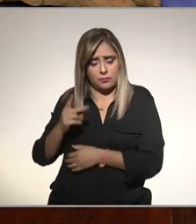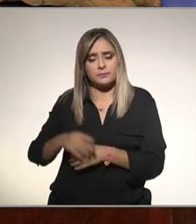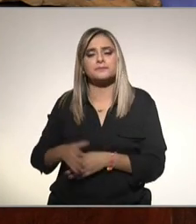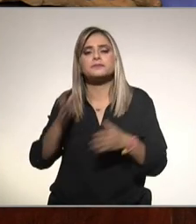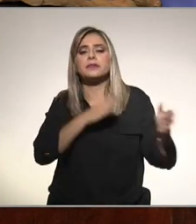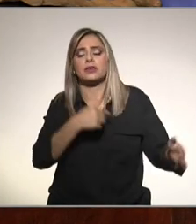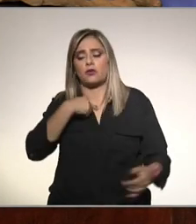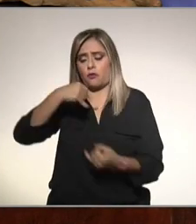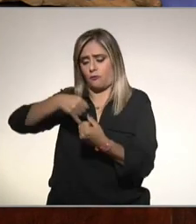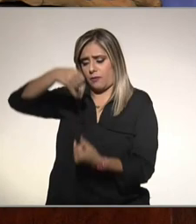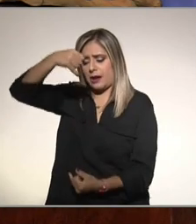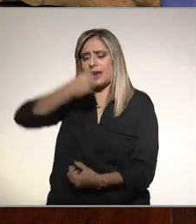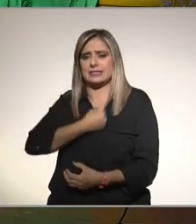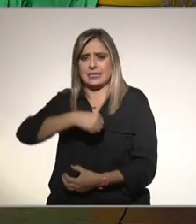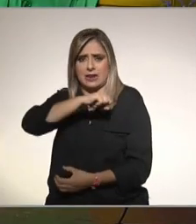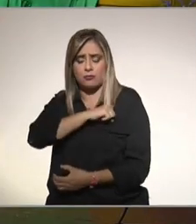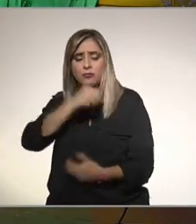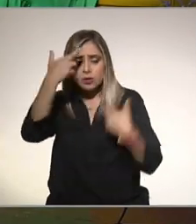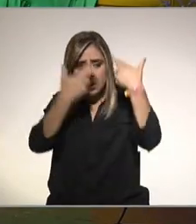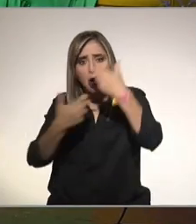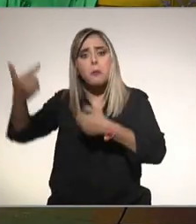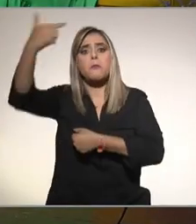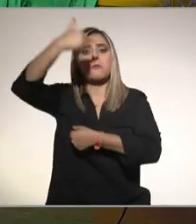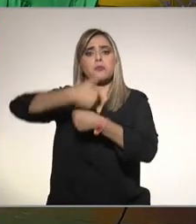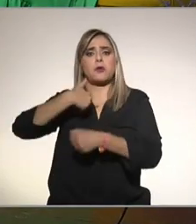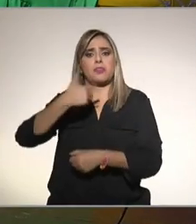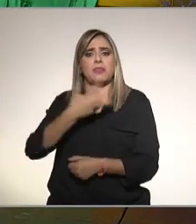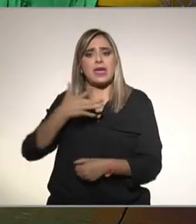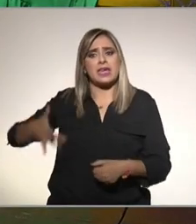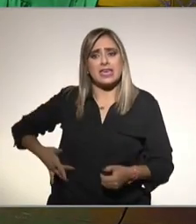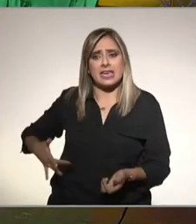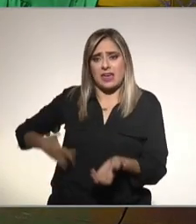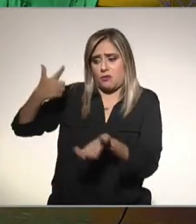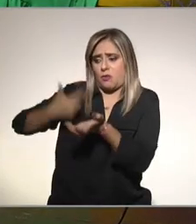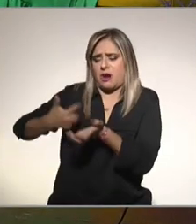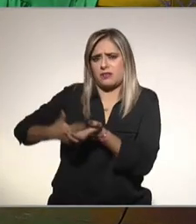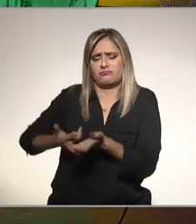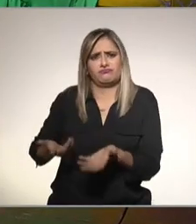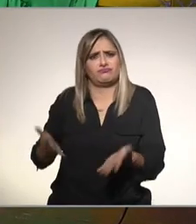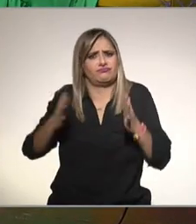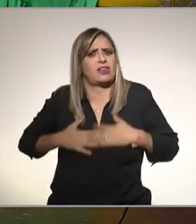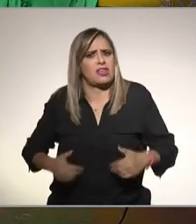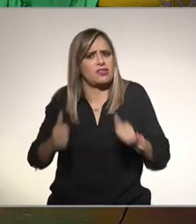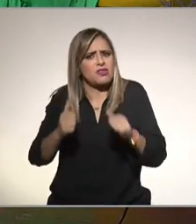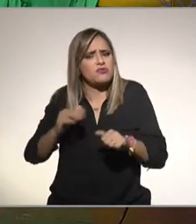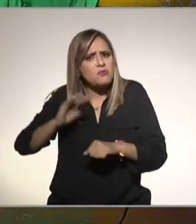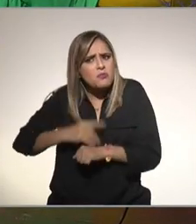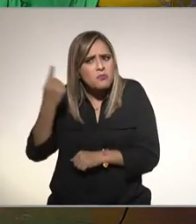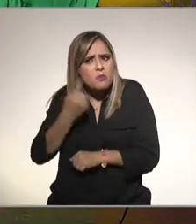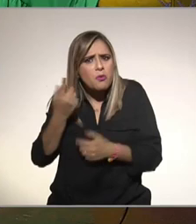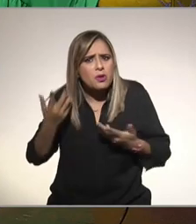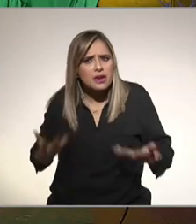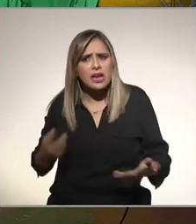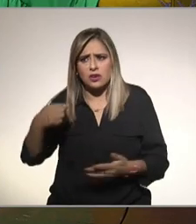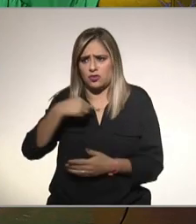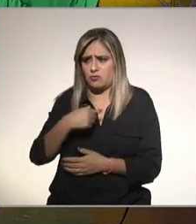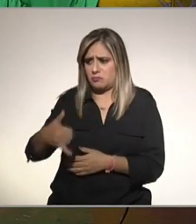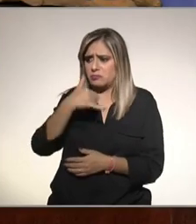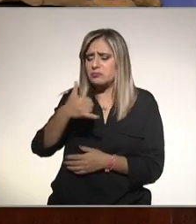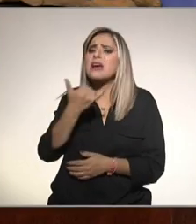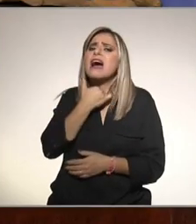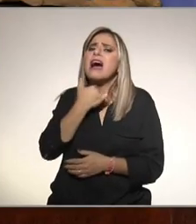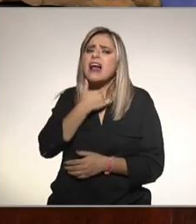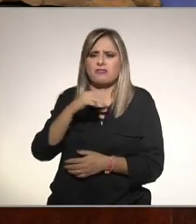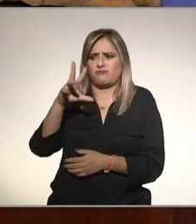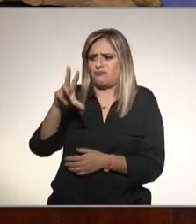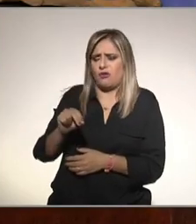delgada y sana le hicieron el diagnóstico de hígado graso no sabe por qué puede ser esta situación ella no consume alcohol pero